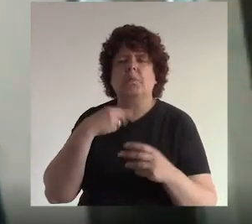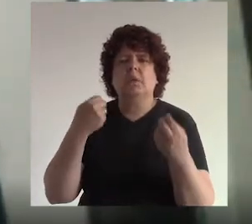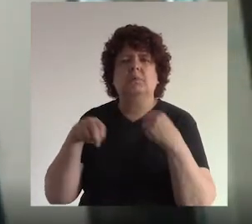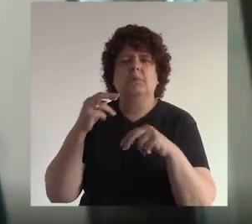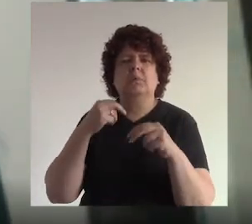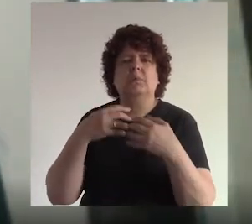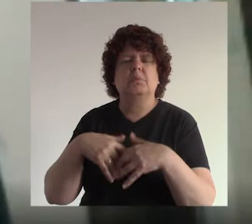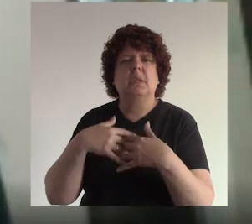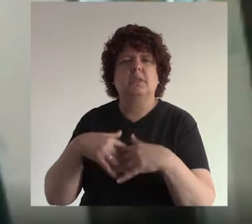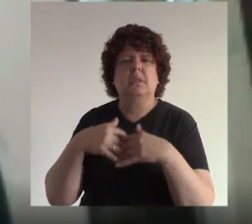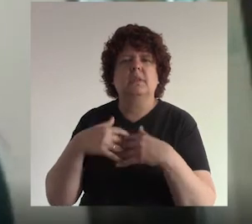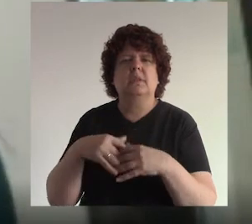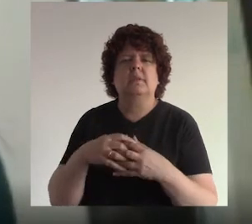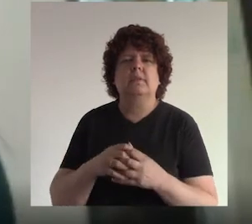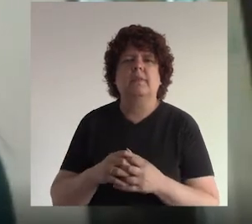conozca mi negocio